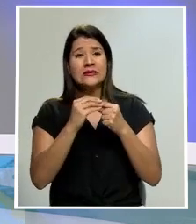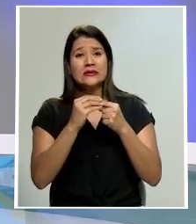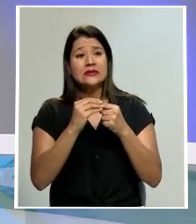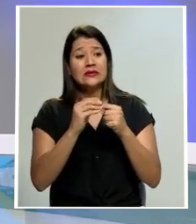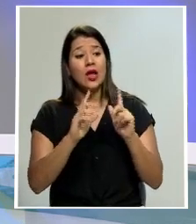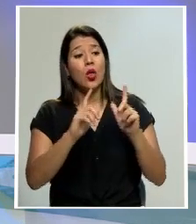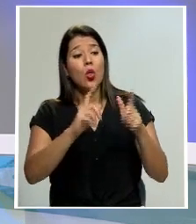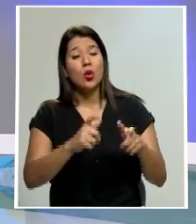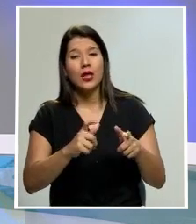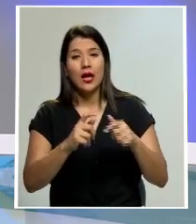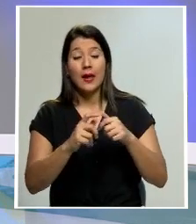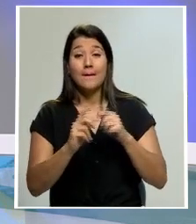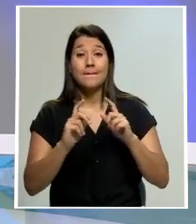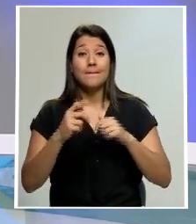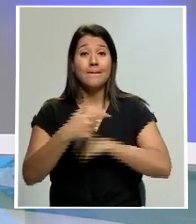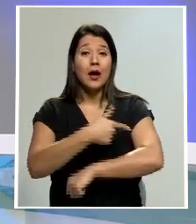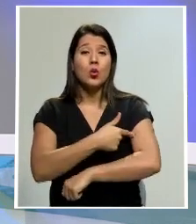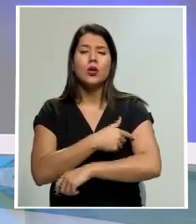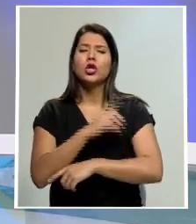países de américa latina y el caribe